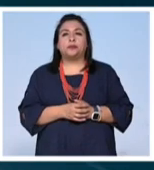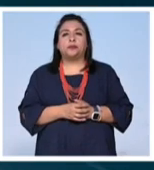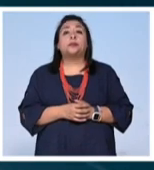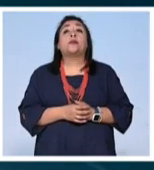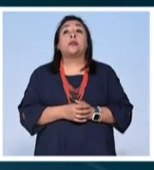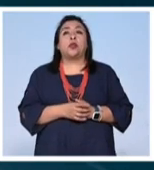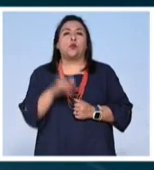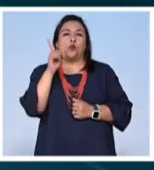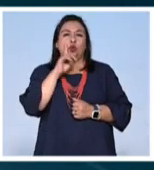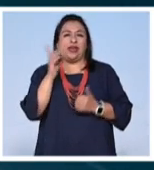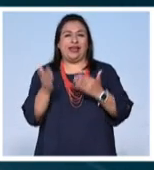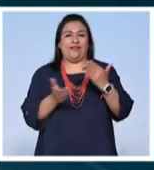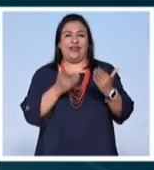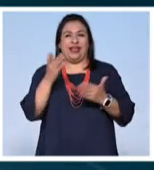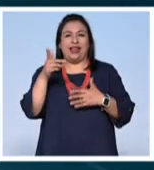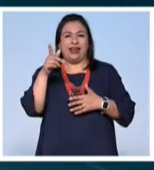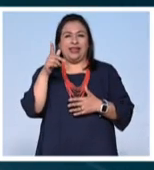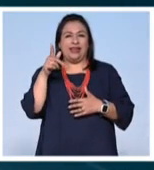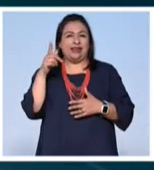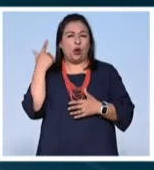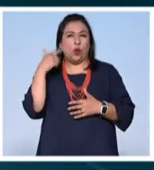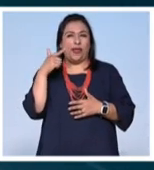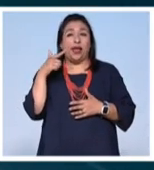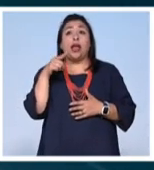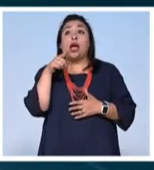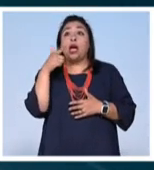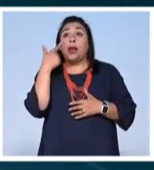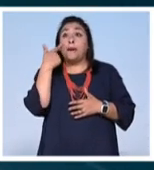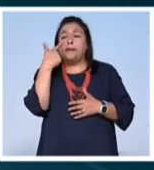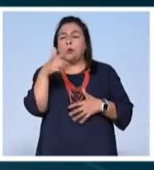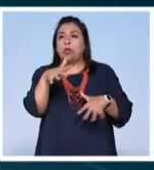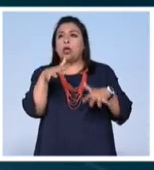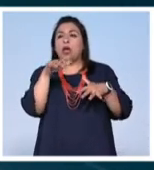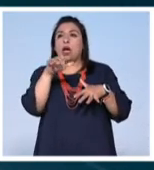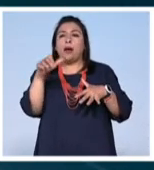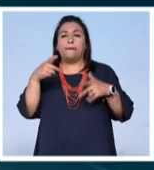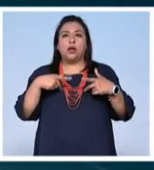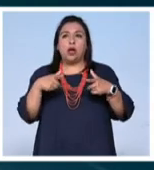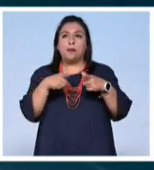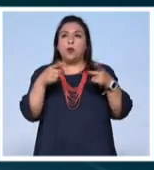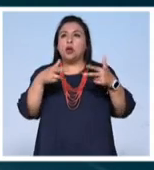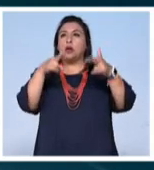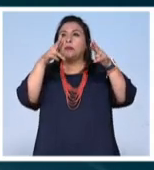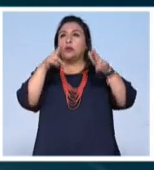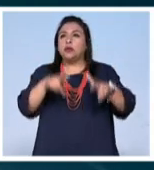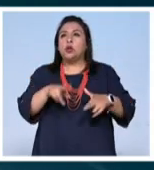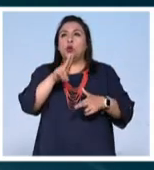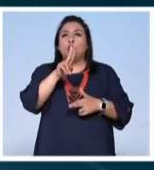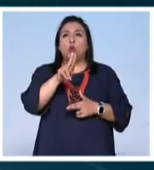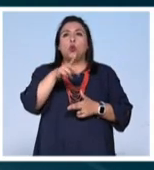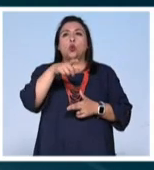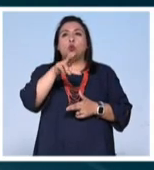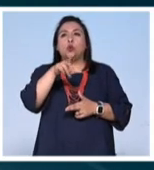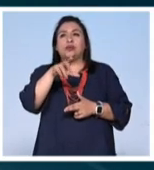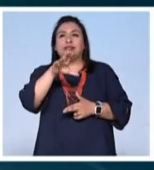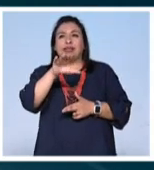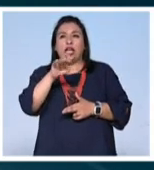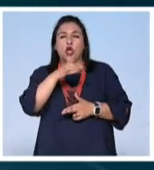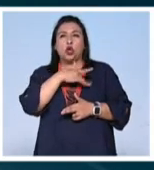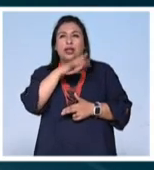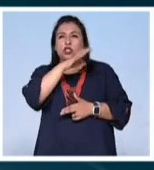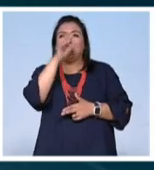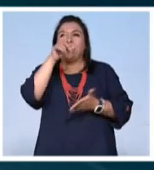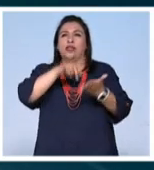La coreógrafa y bailarina Tapatía Sandra Soto deslumbra al público japonés con una representación de Ukukska Corazón del Cielo